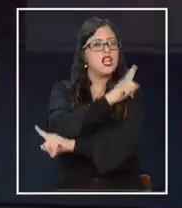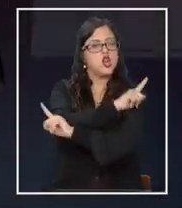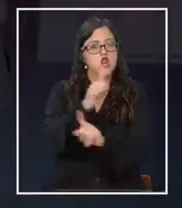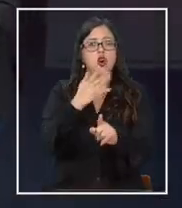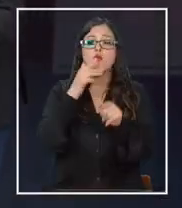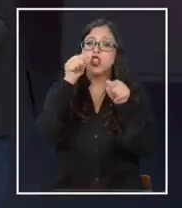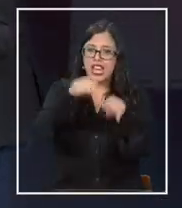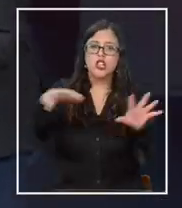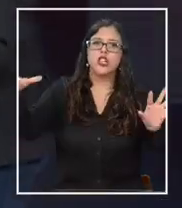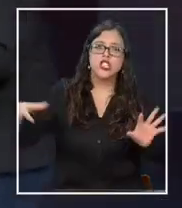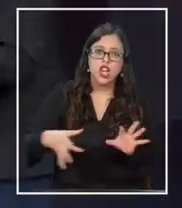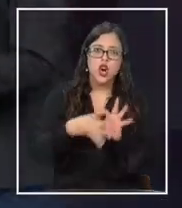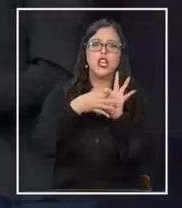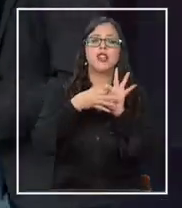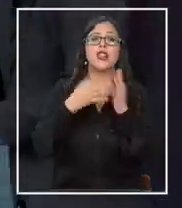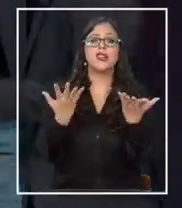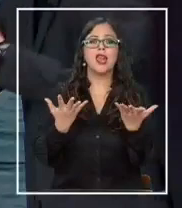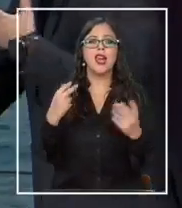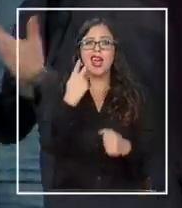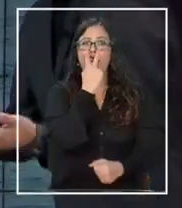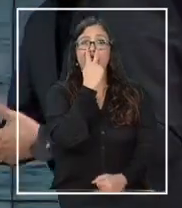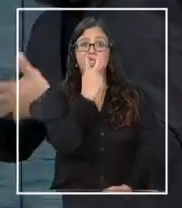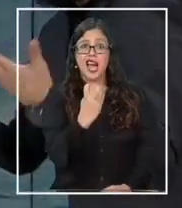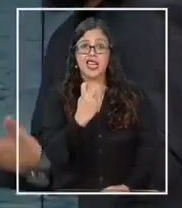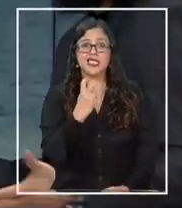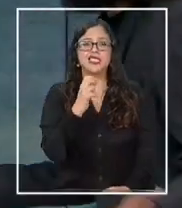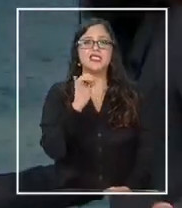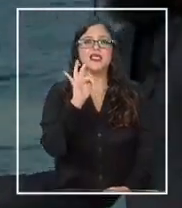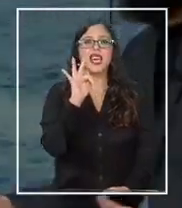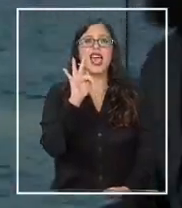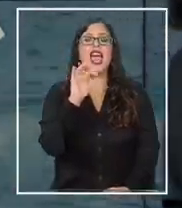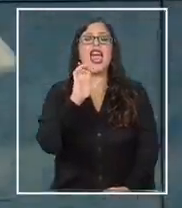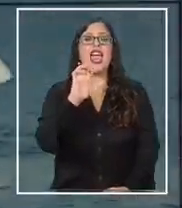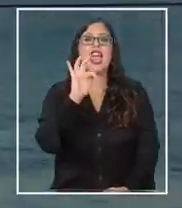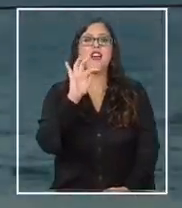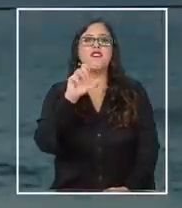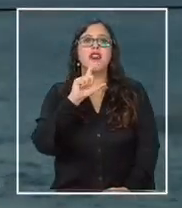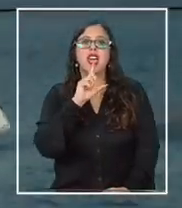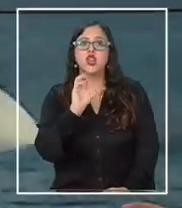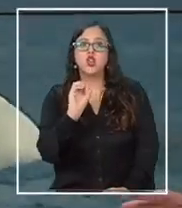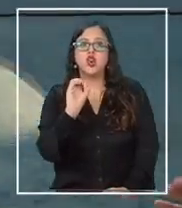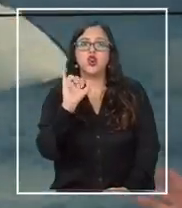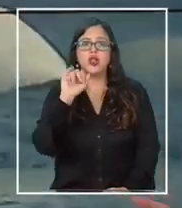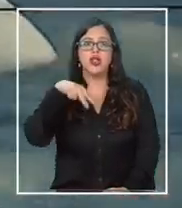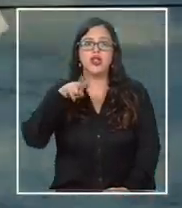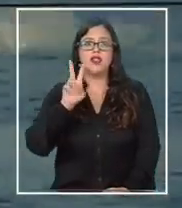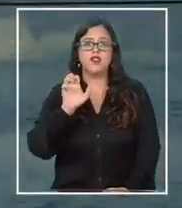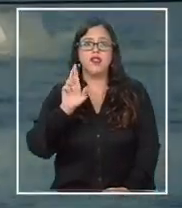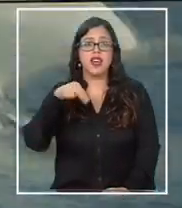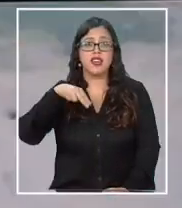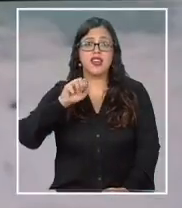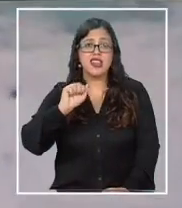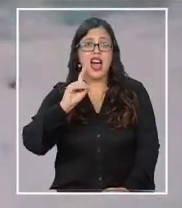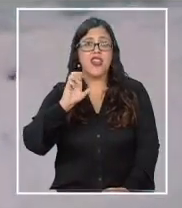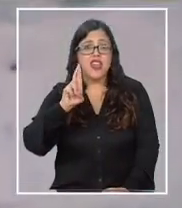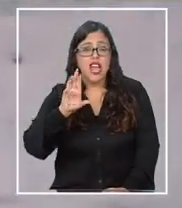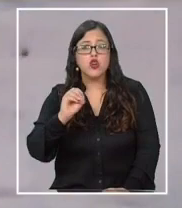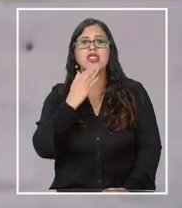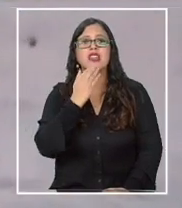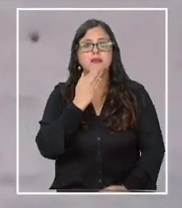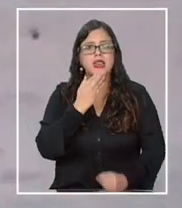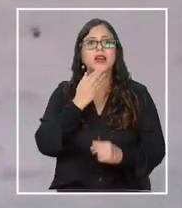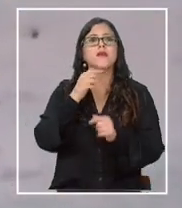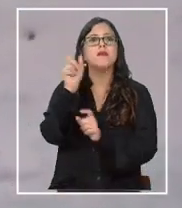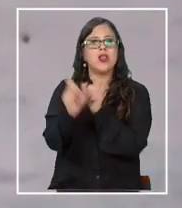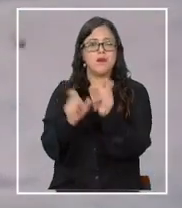calentamiento global y los gases de efecto invernadero detonados, generados por el modelo de desarrollo que caracteriza a gran parte, si no casi toda la humanidad.